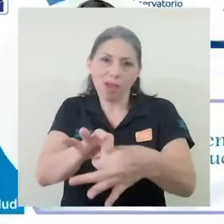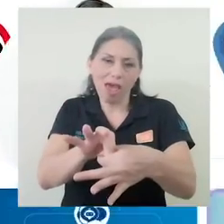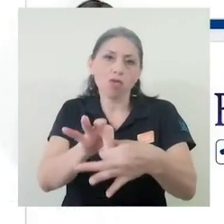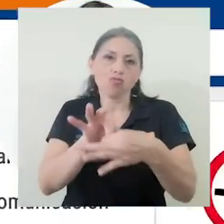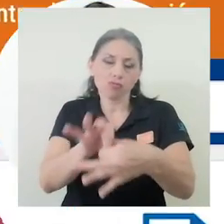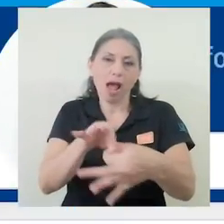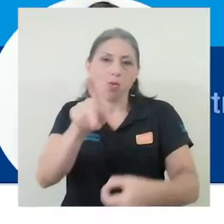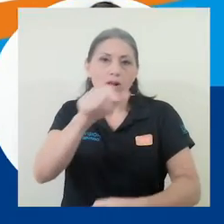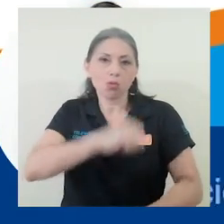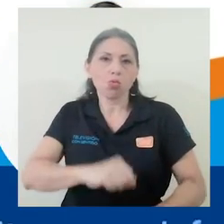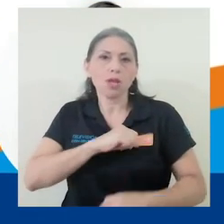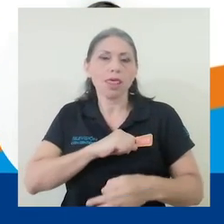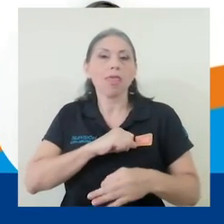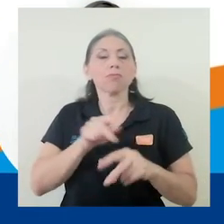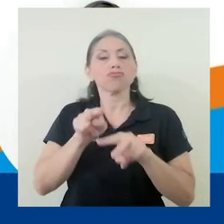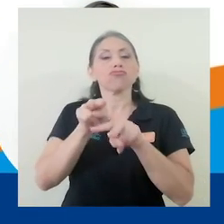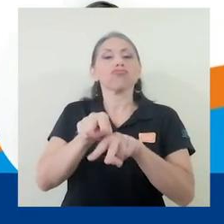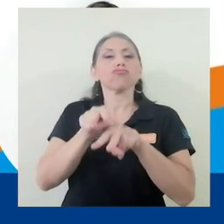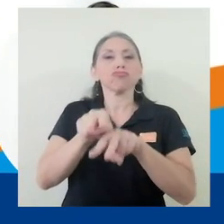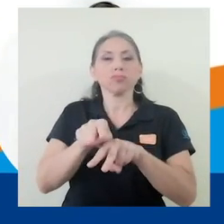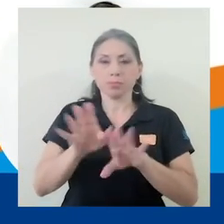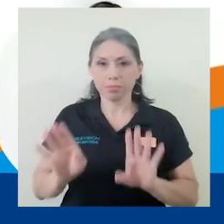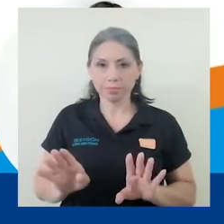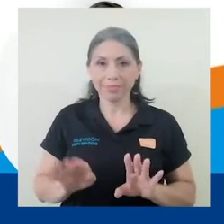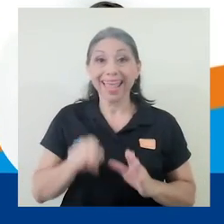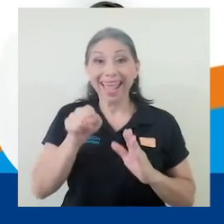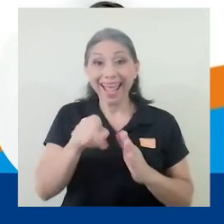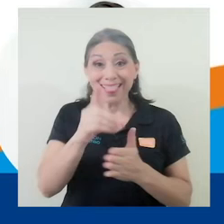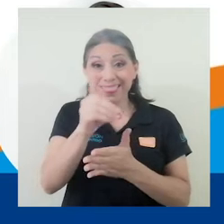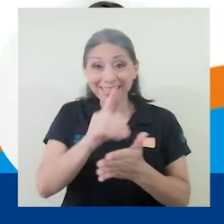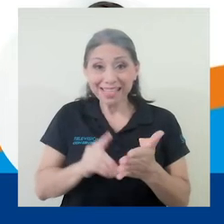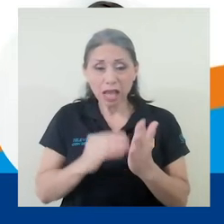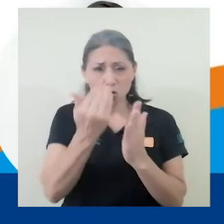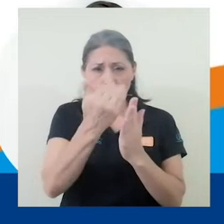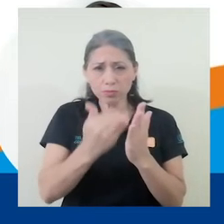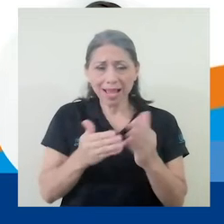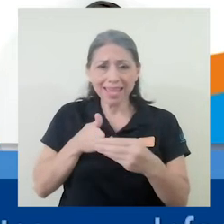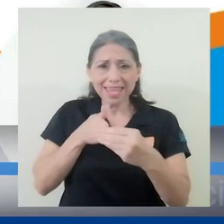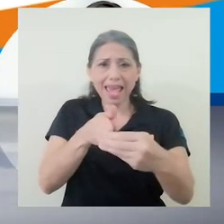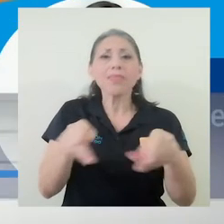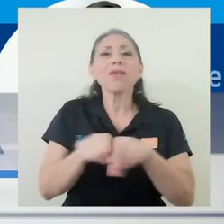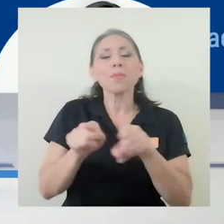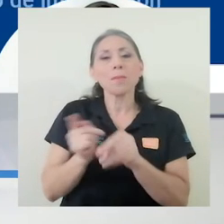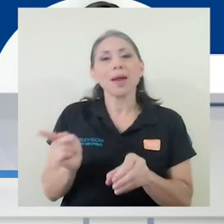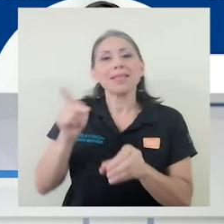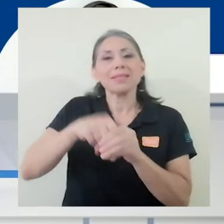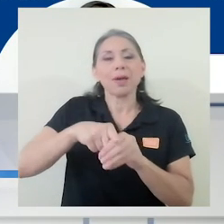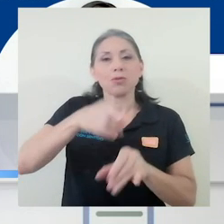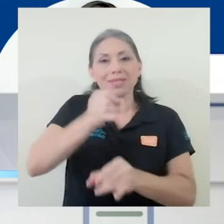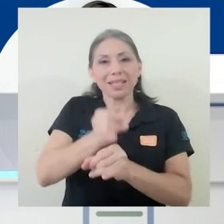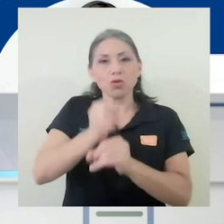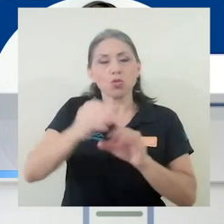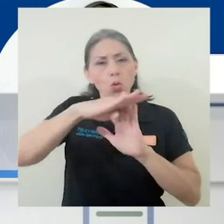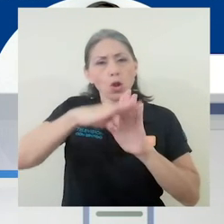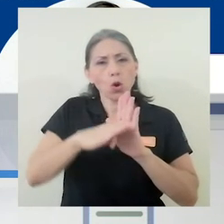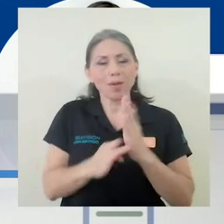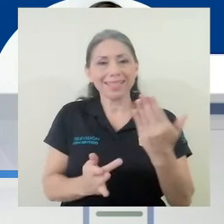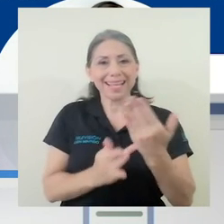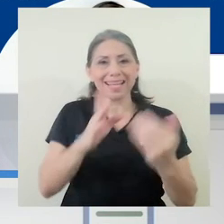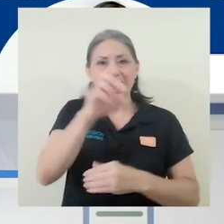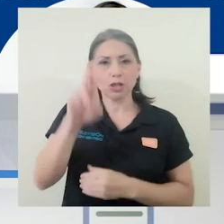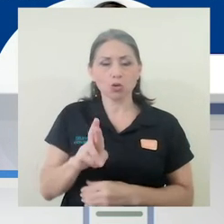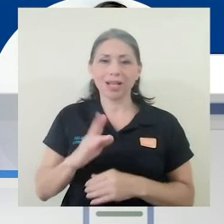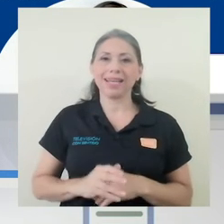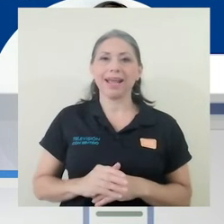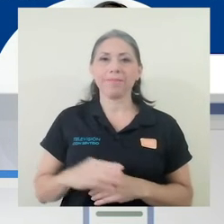En el diseño de la guía también participaron el Instituto de Normas Técnicas